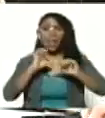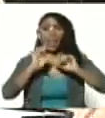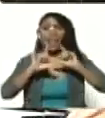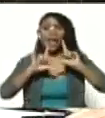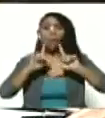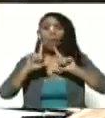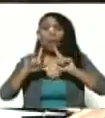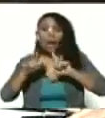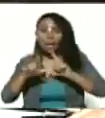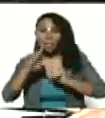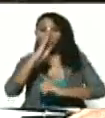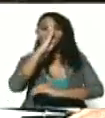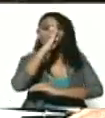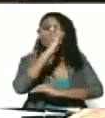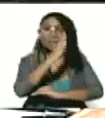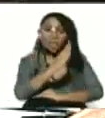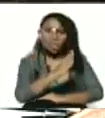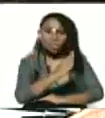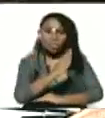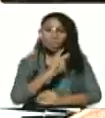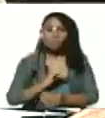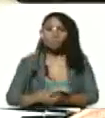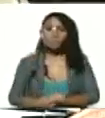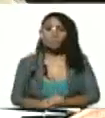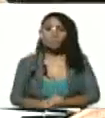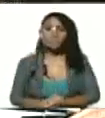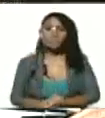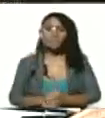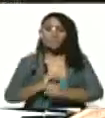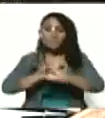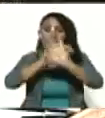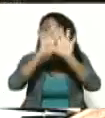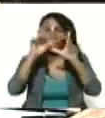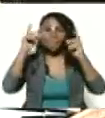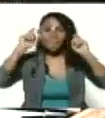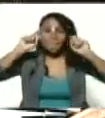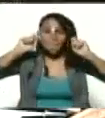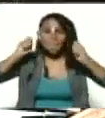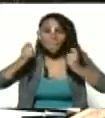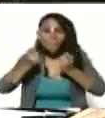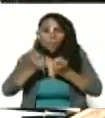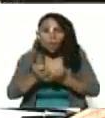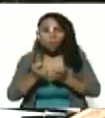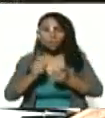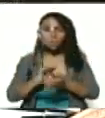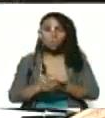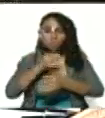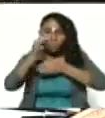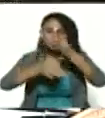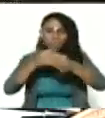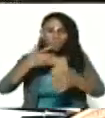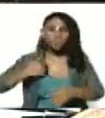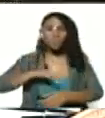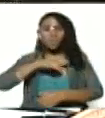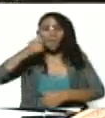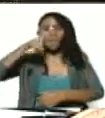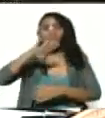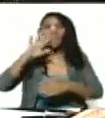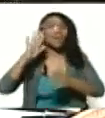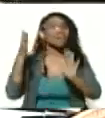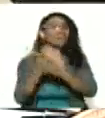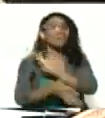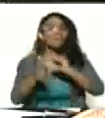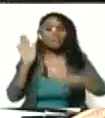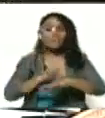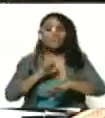directo quiere sin mascarilla le explique a nuestro pueblo de que se